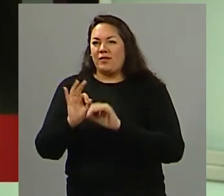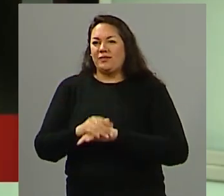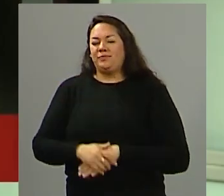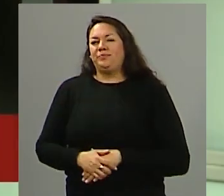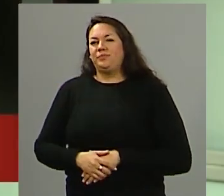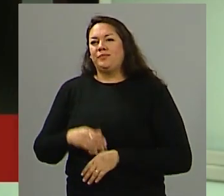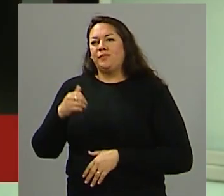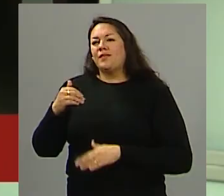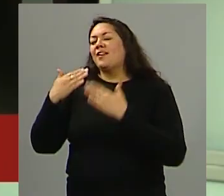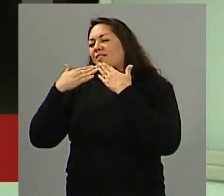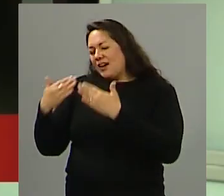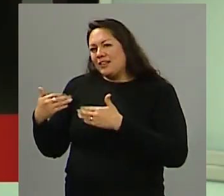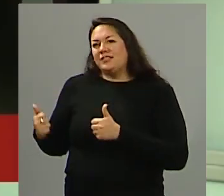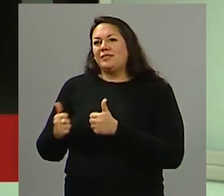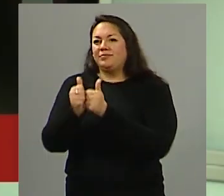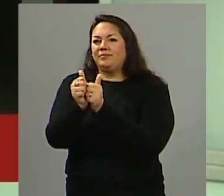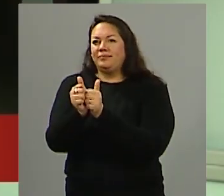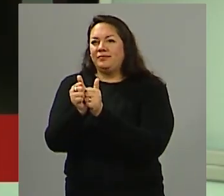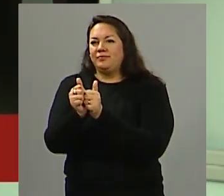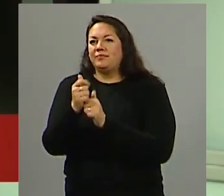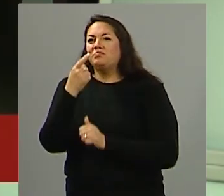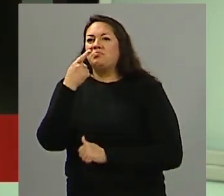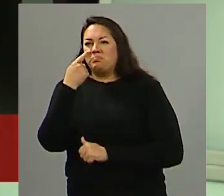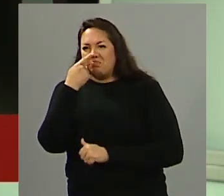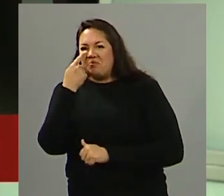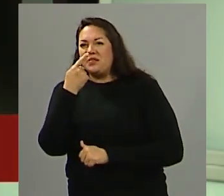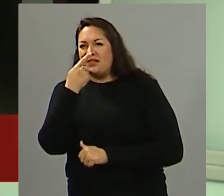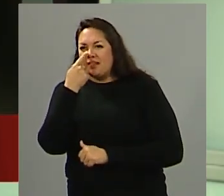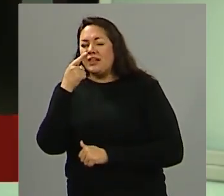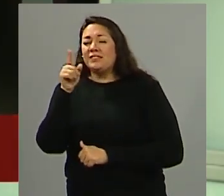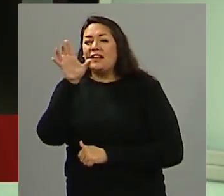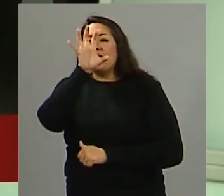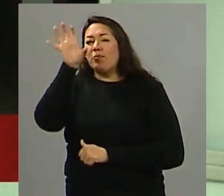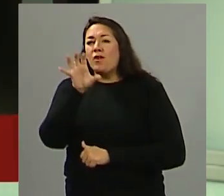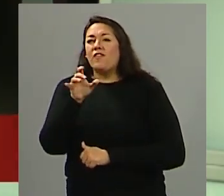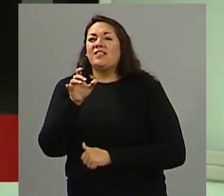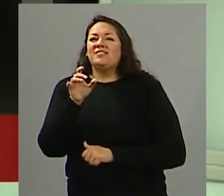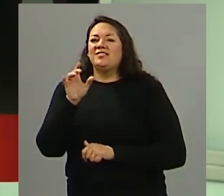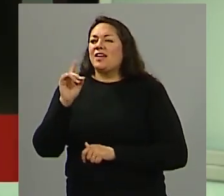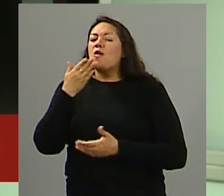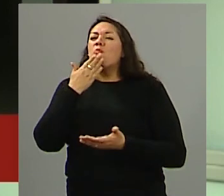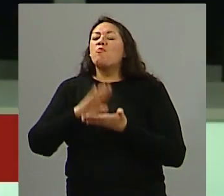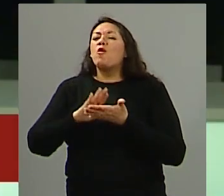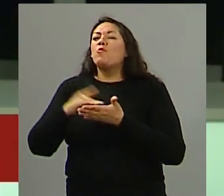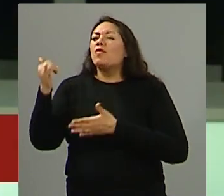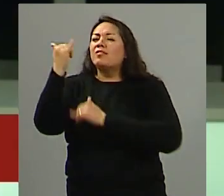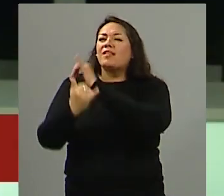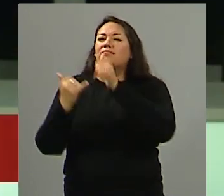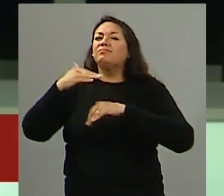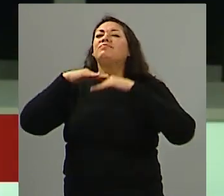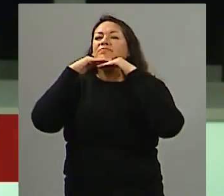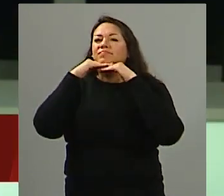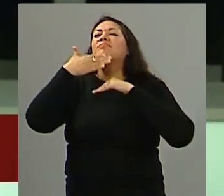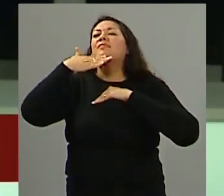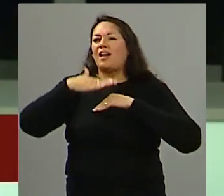gracias por acceder a estar con nosotros aquí en el estudio nos parece interesante que los ciudadanos y ciudadanas conozcan las propuestas de ustedes como candidatos y candidatas